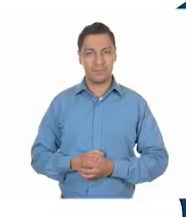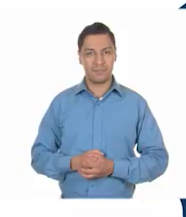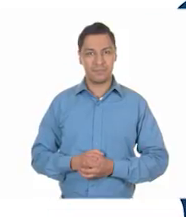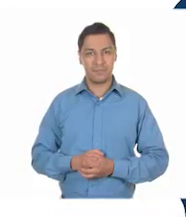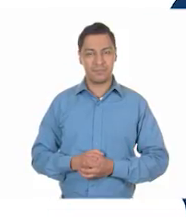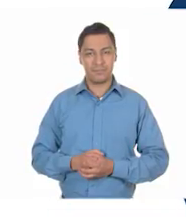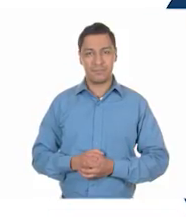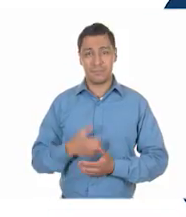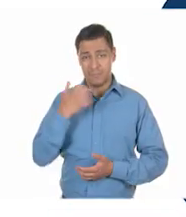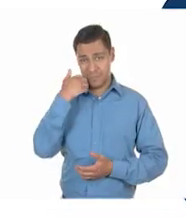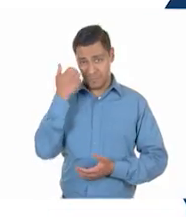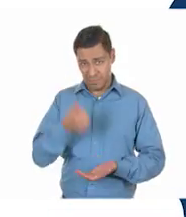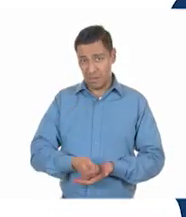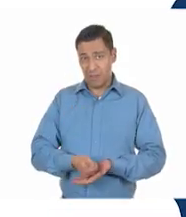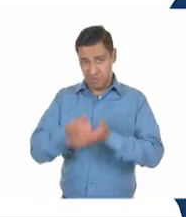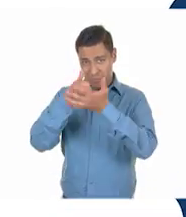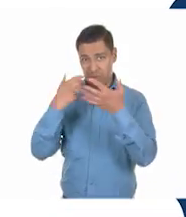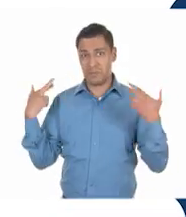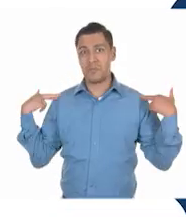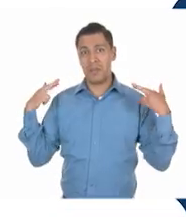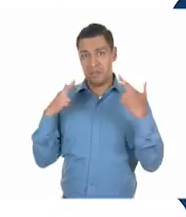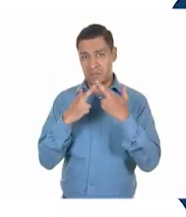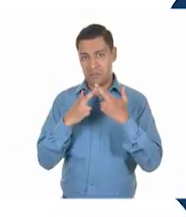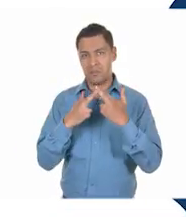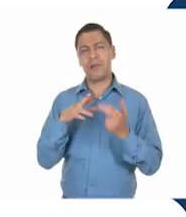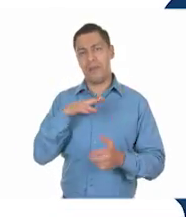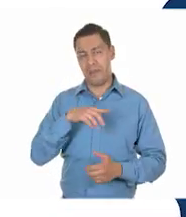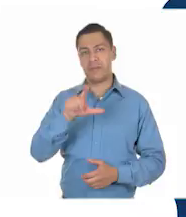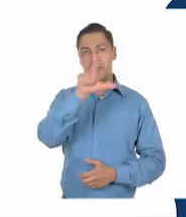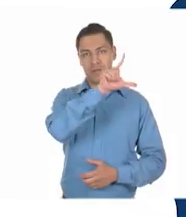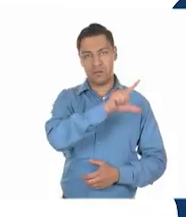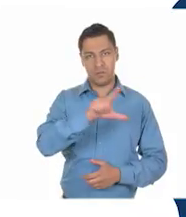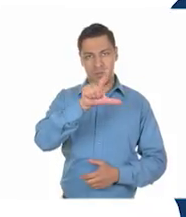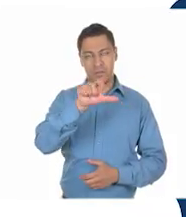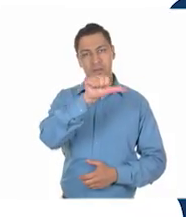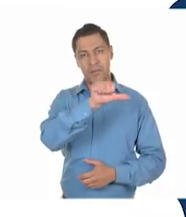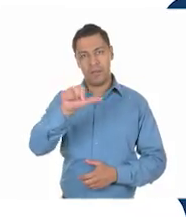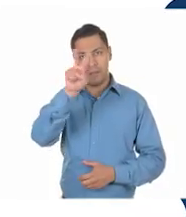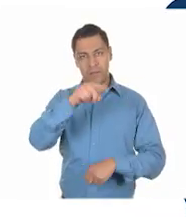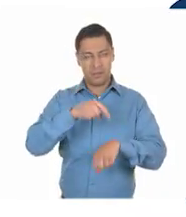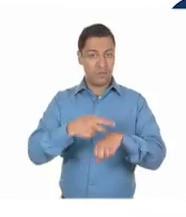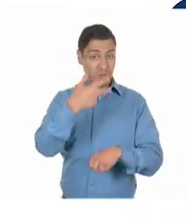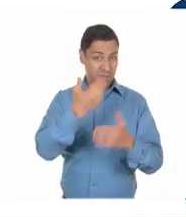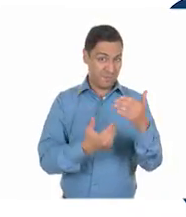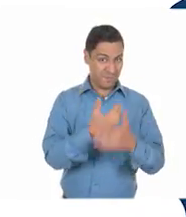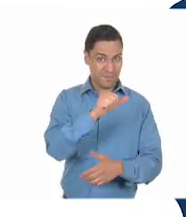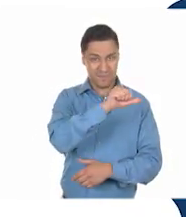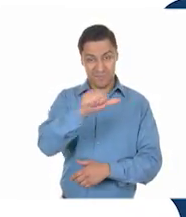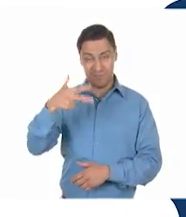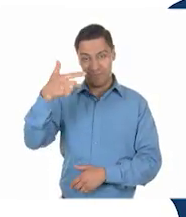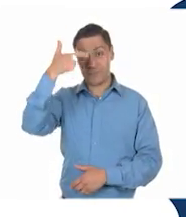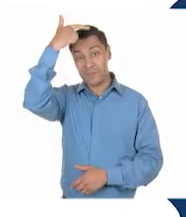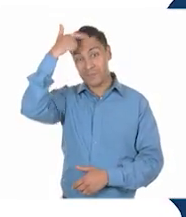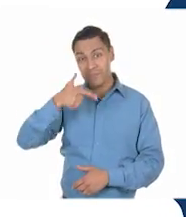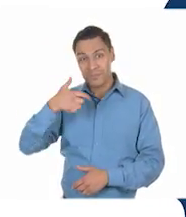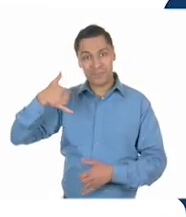Para apoyo pedagógico, hay maestras y maestros de lunes a viernes de 8 a 20 horas en el teléfono.